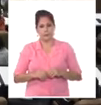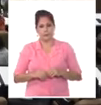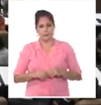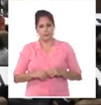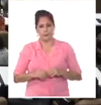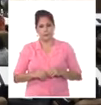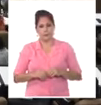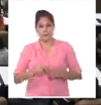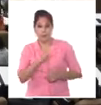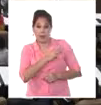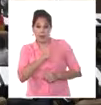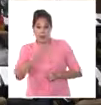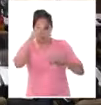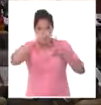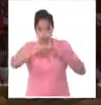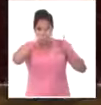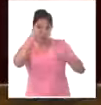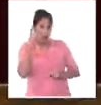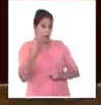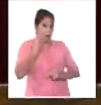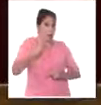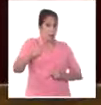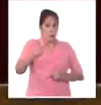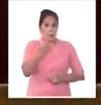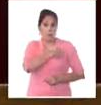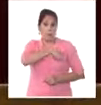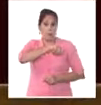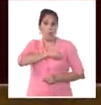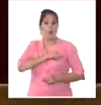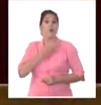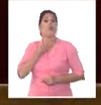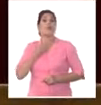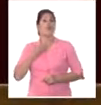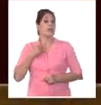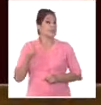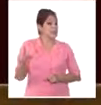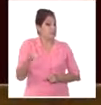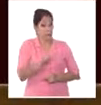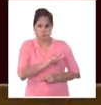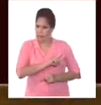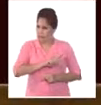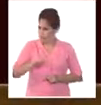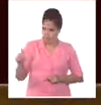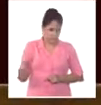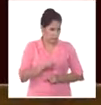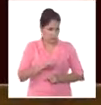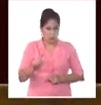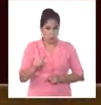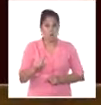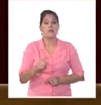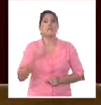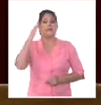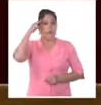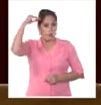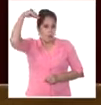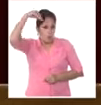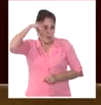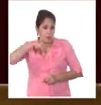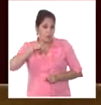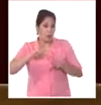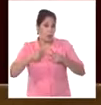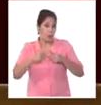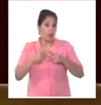La revolución cubana no es solo la reacción de un pueblo a un acumulado insoportable de abusos después de siglos de